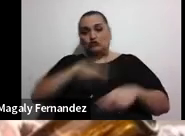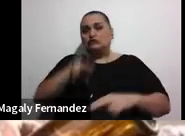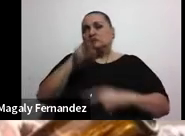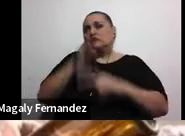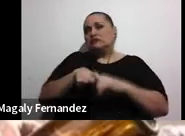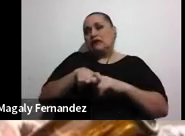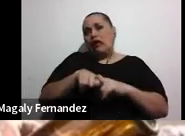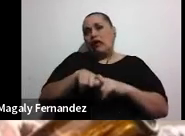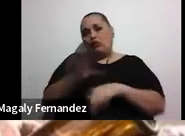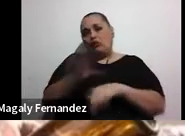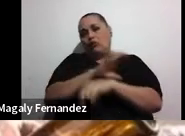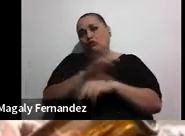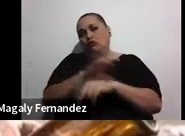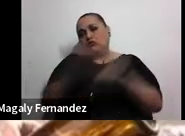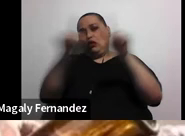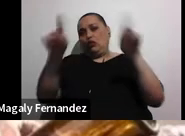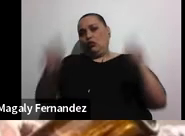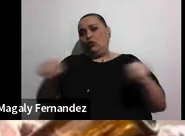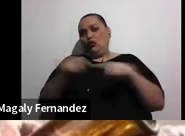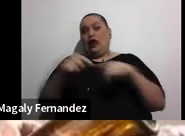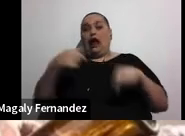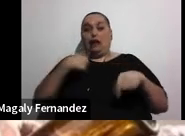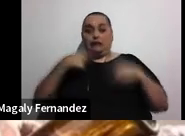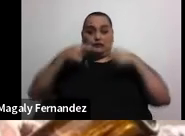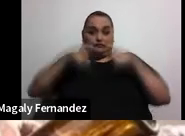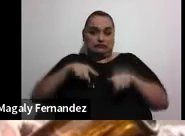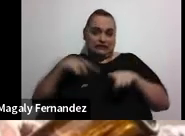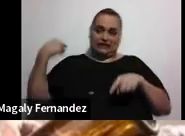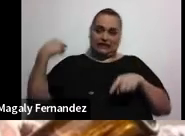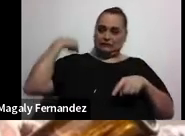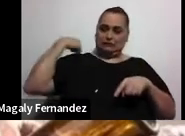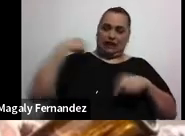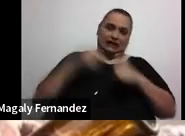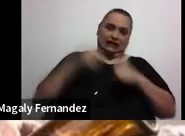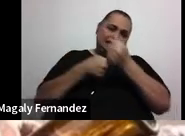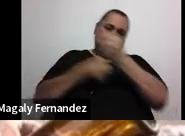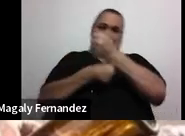En lo personal, a mí me generó una lesión en la espalda, en los músculos de la espalda.